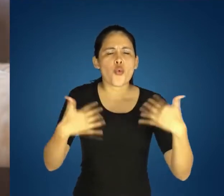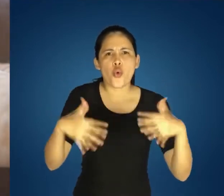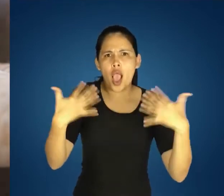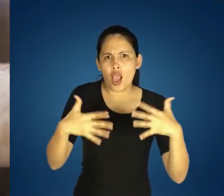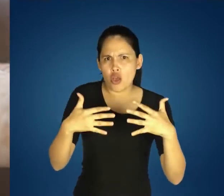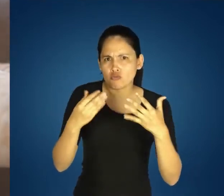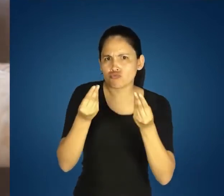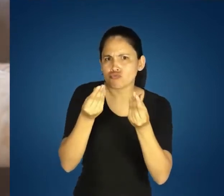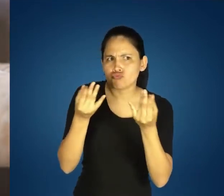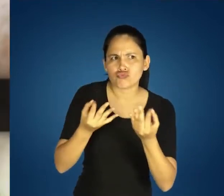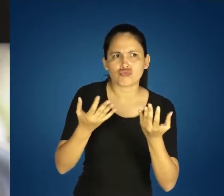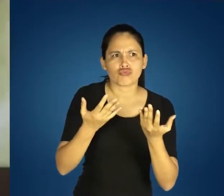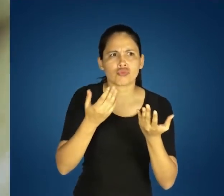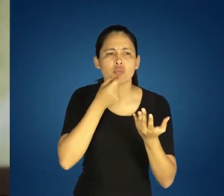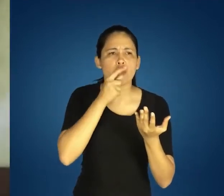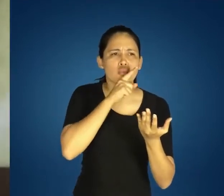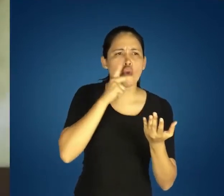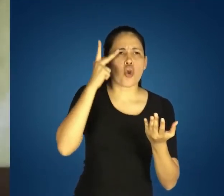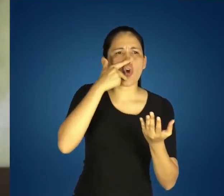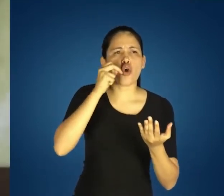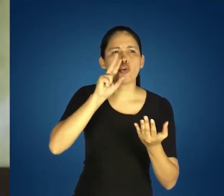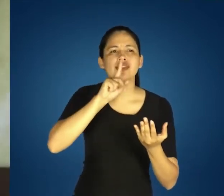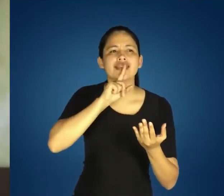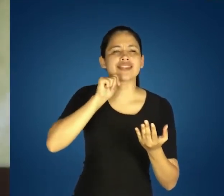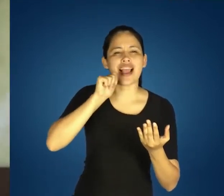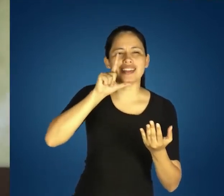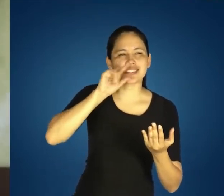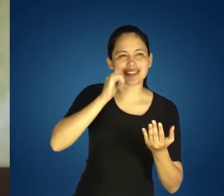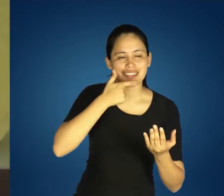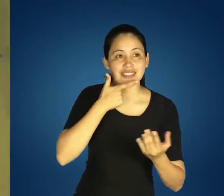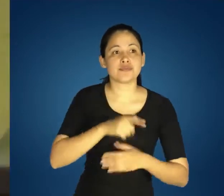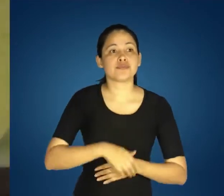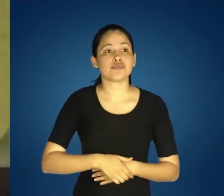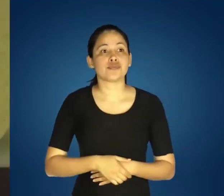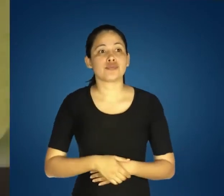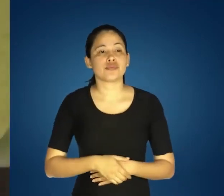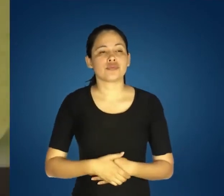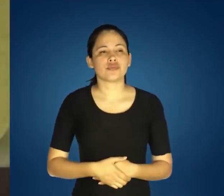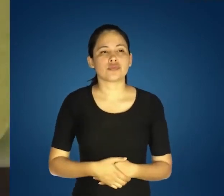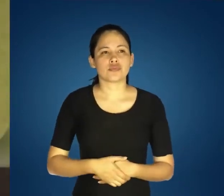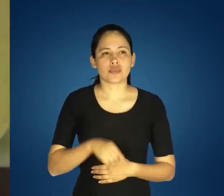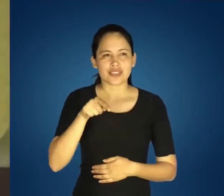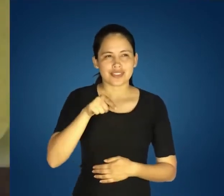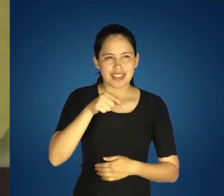sanos y de alto valor nutritivo Por ejemplo, frutas y hortalizas